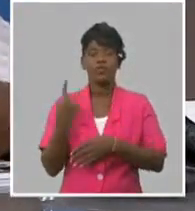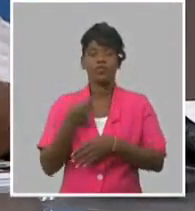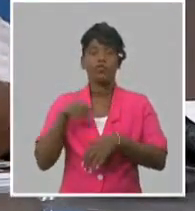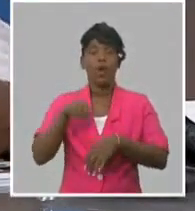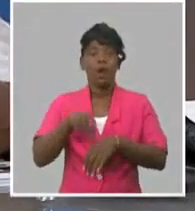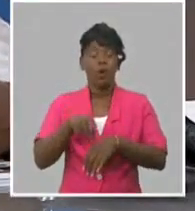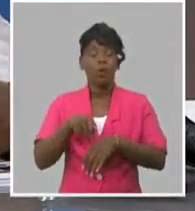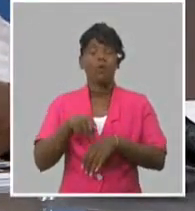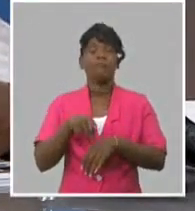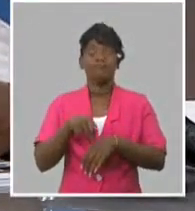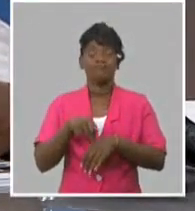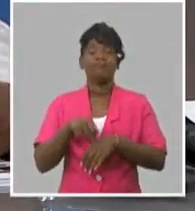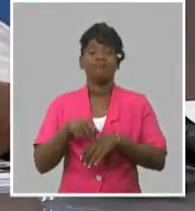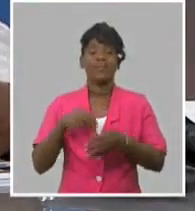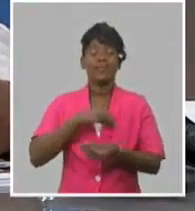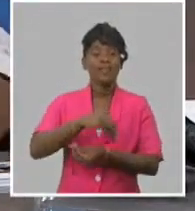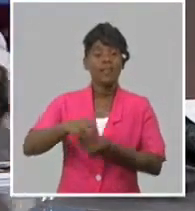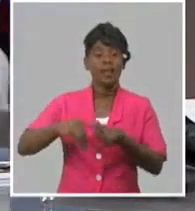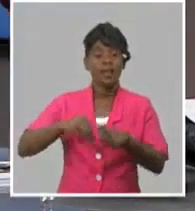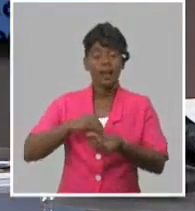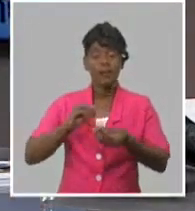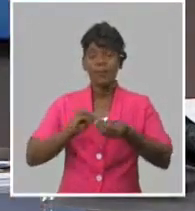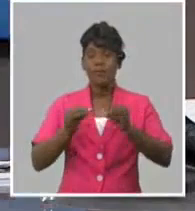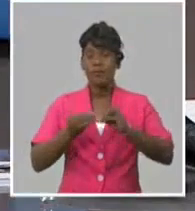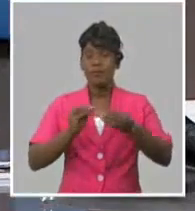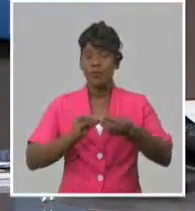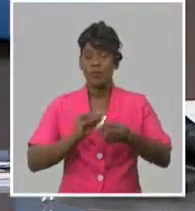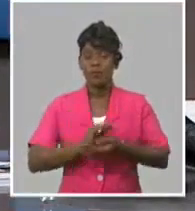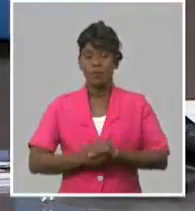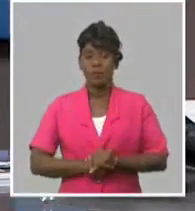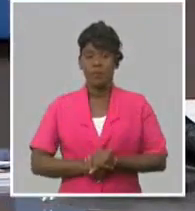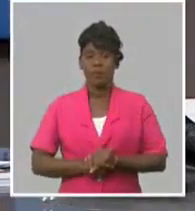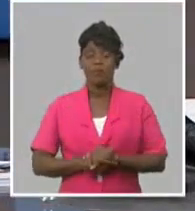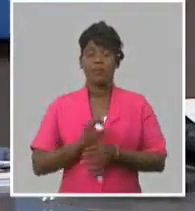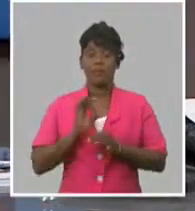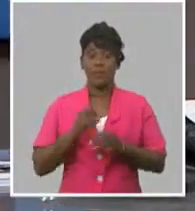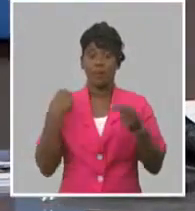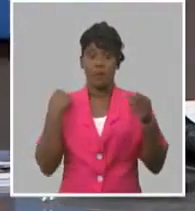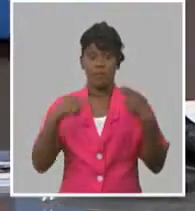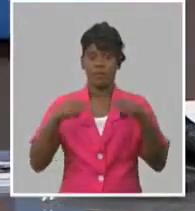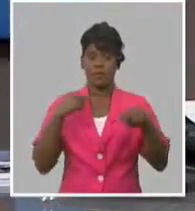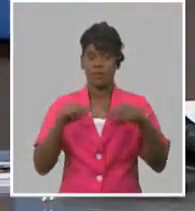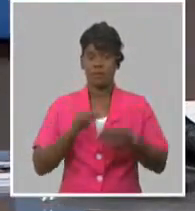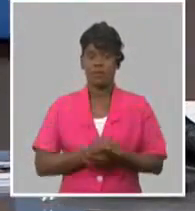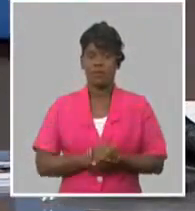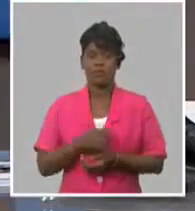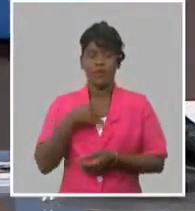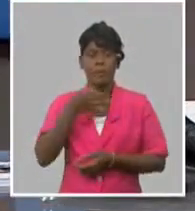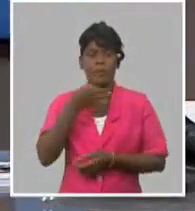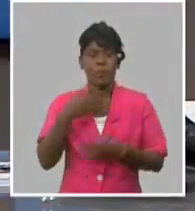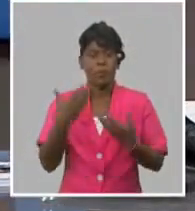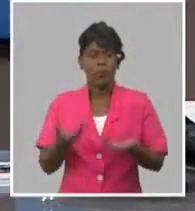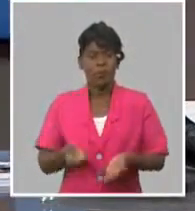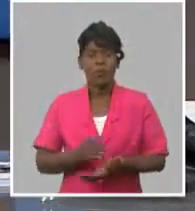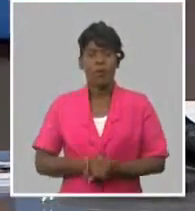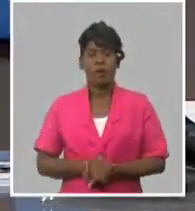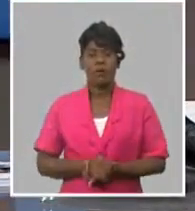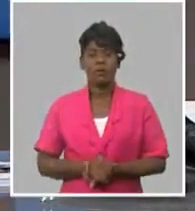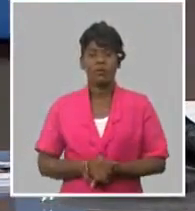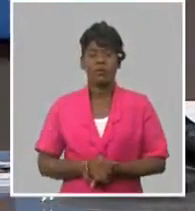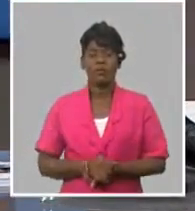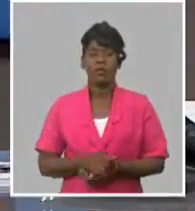conducción de la economía muy administrativa. Exactamente a qué me estoy refiriendo. Me estoy refiriendo a